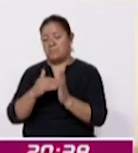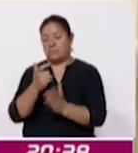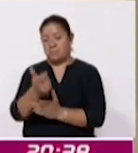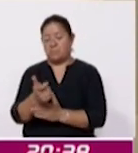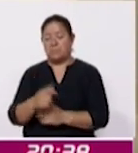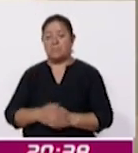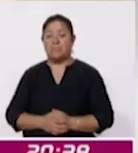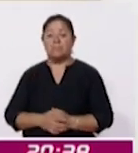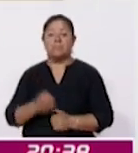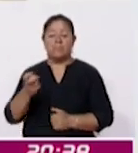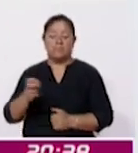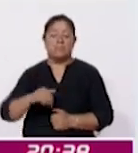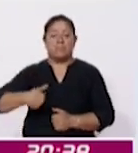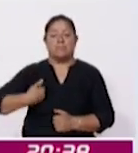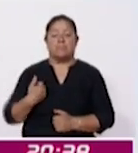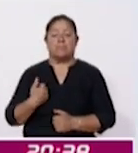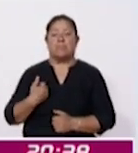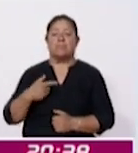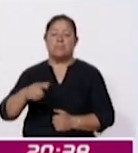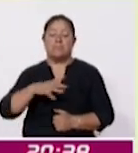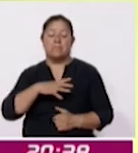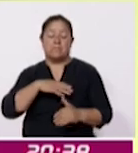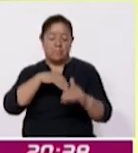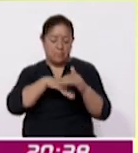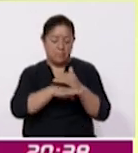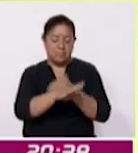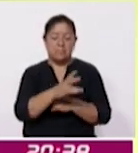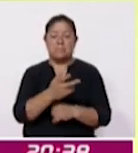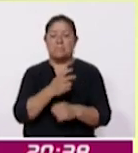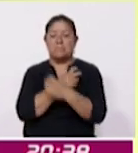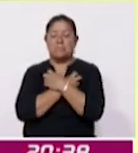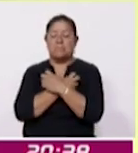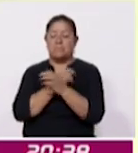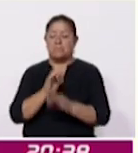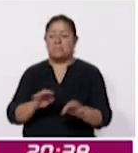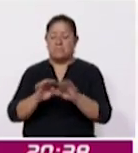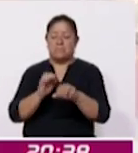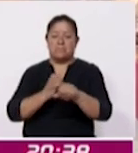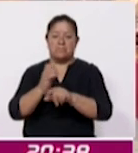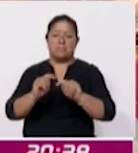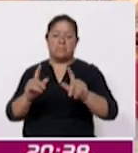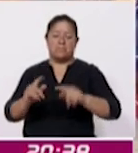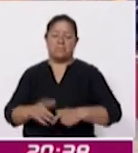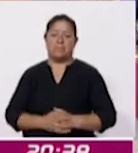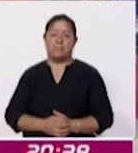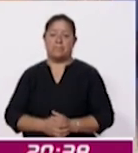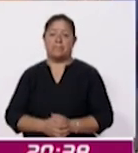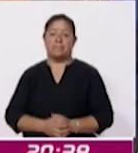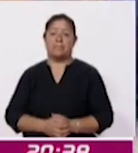el cual resguardará vestigios paleontológicos importantes del estado de Tlaxcala Hay